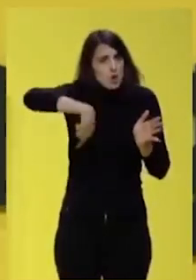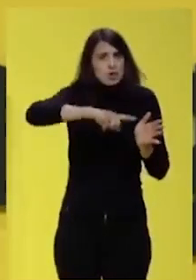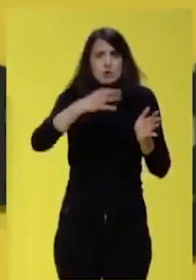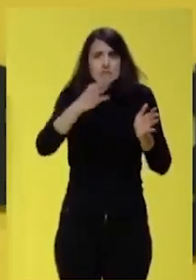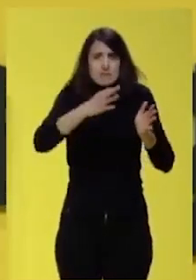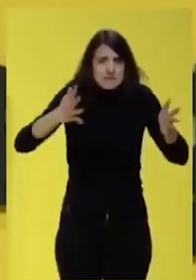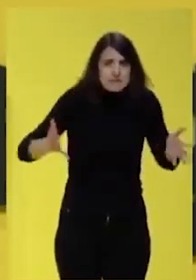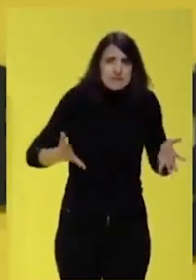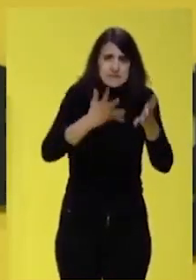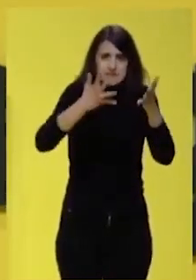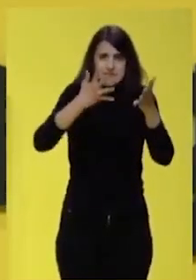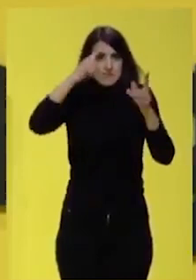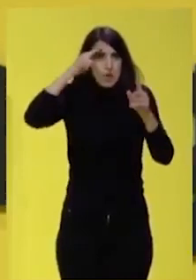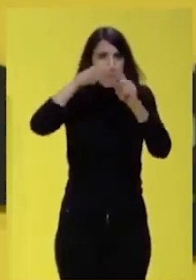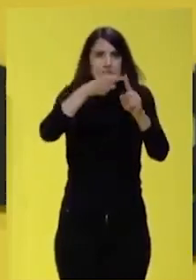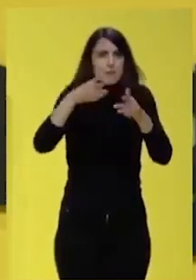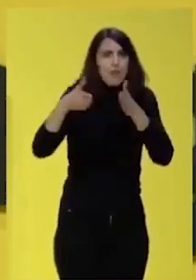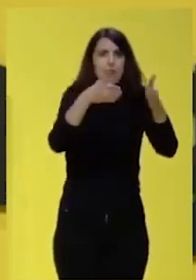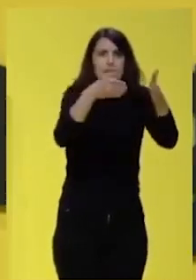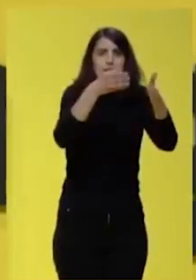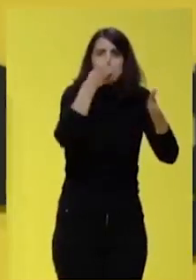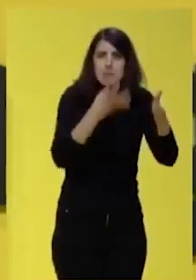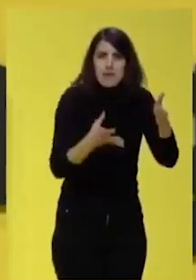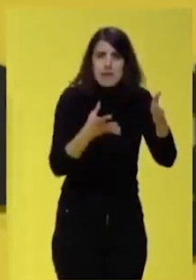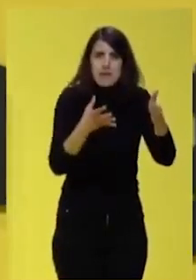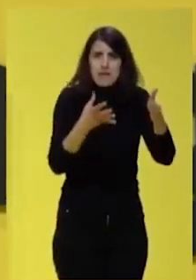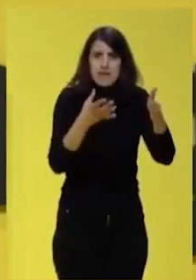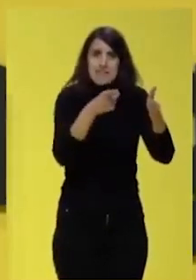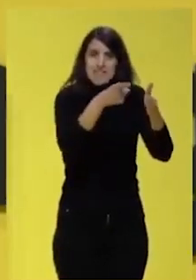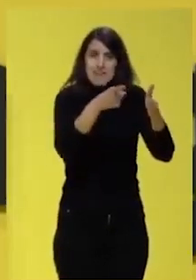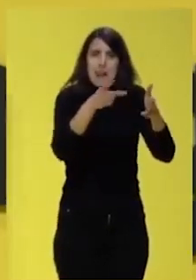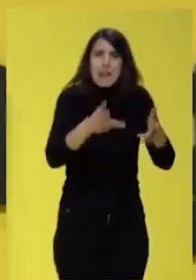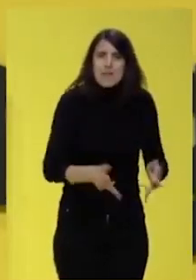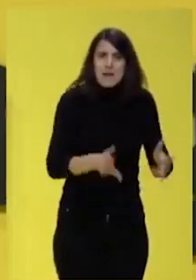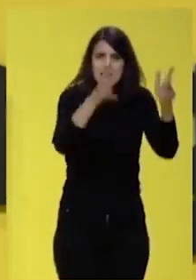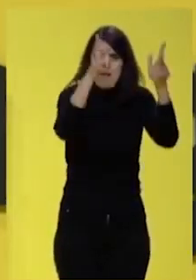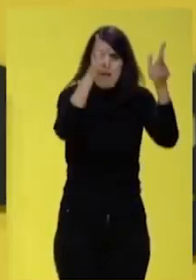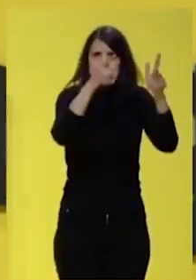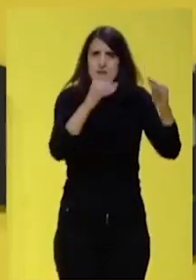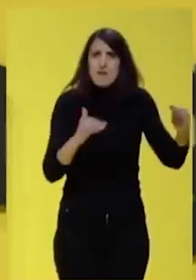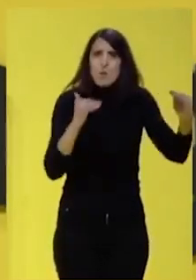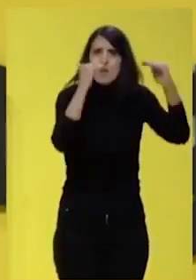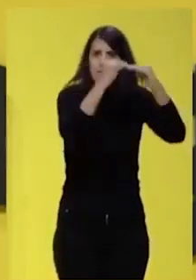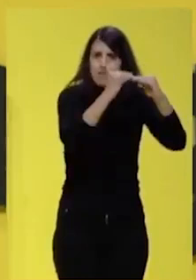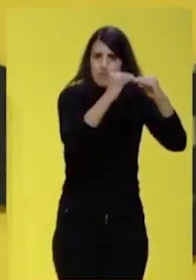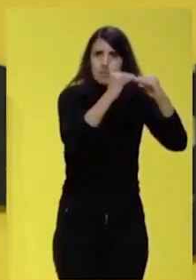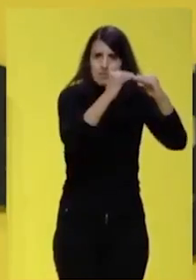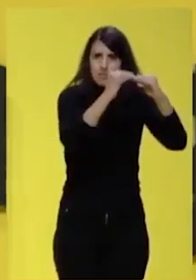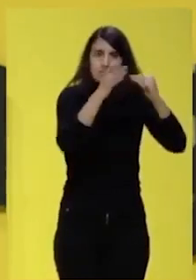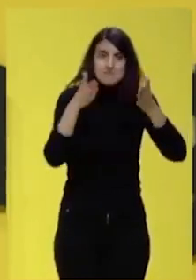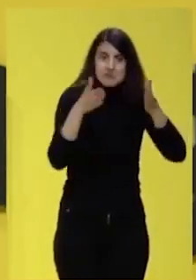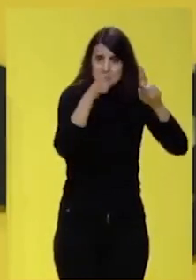historia en el camino de la buena dirección. En el camino de la dirección de la libertad y de la igualdad. Por lo tanto,